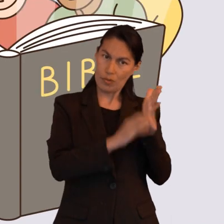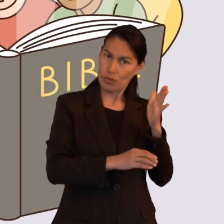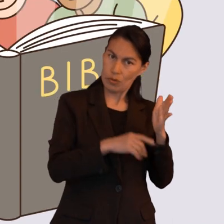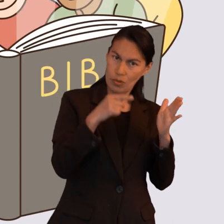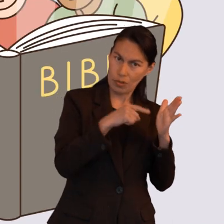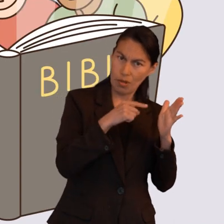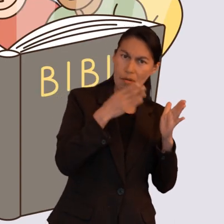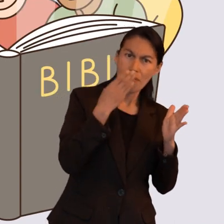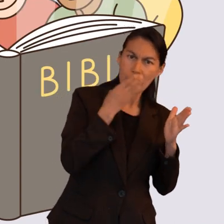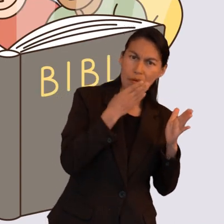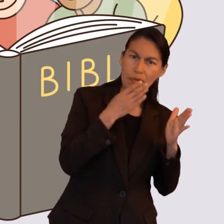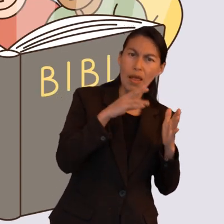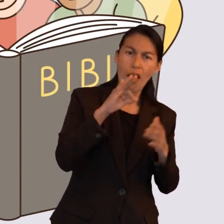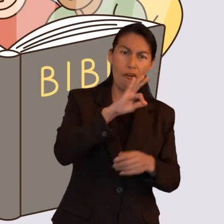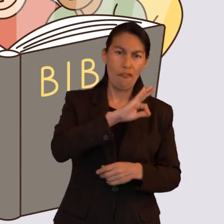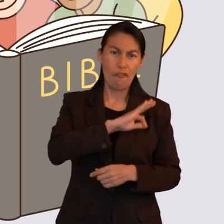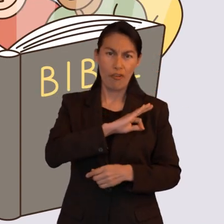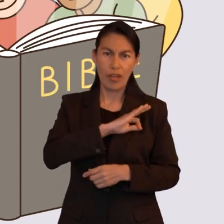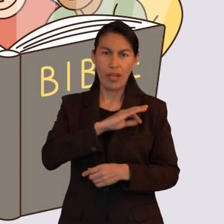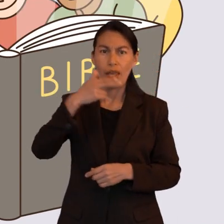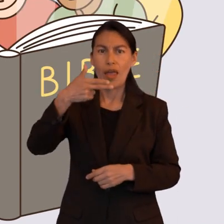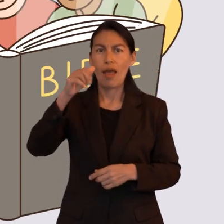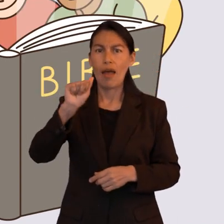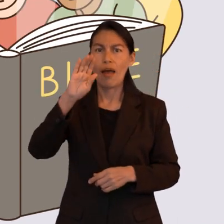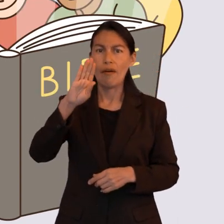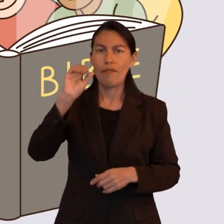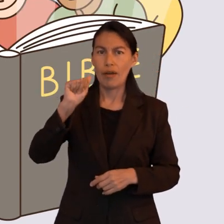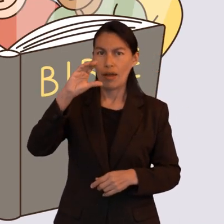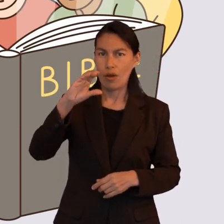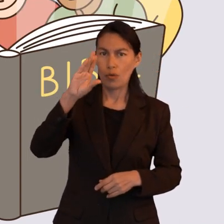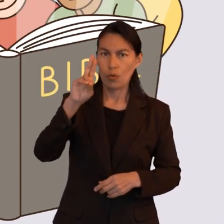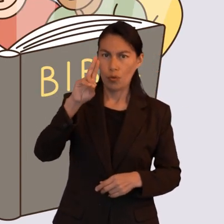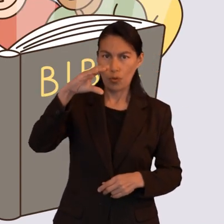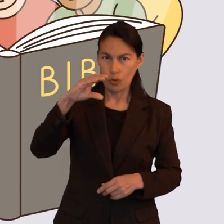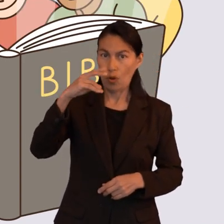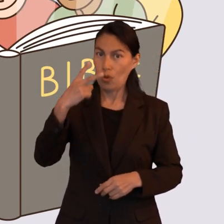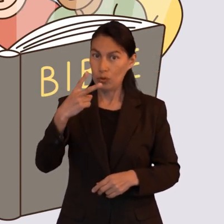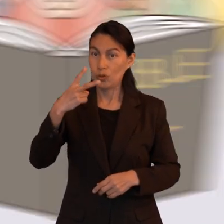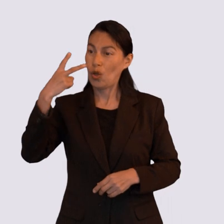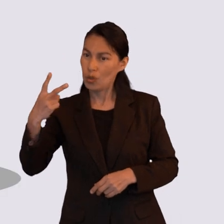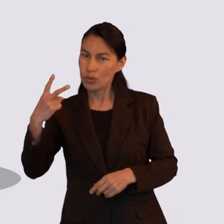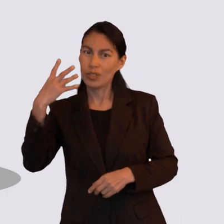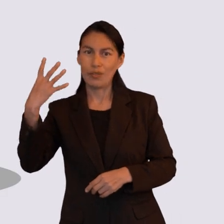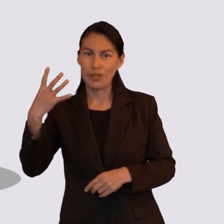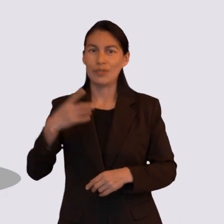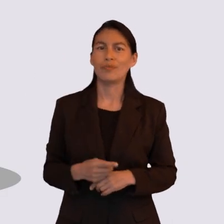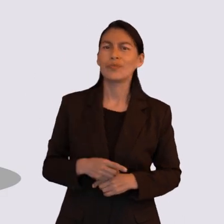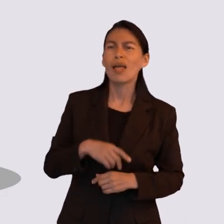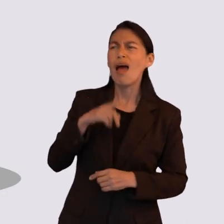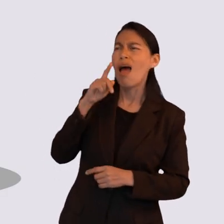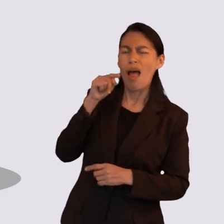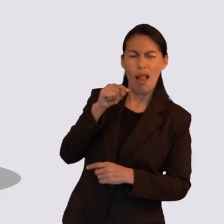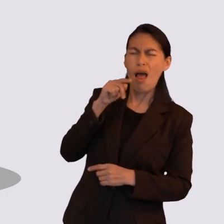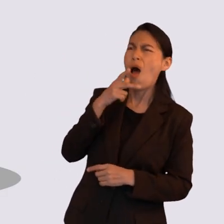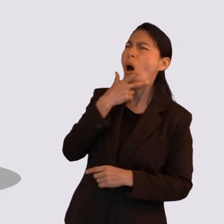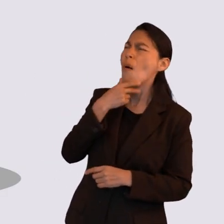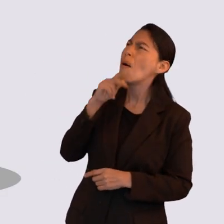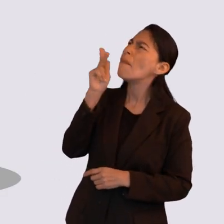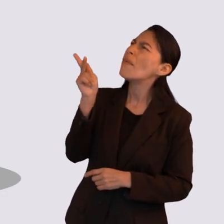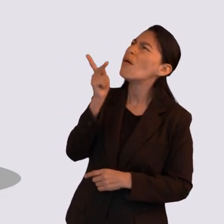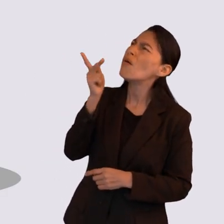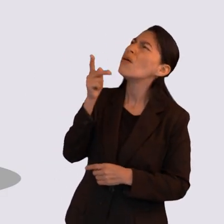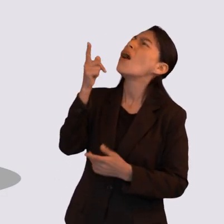se introduce con una cita de Habacuc 2.2-4. Habacuc le pregunta a Dios ¿por qué no